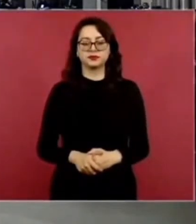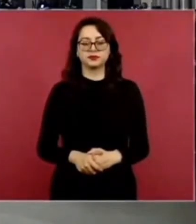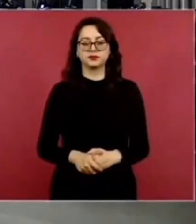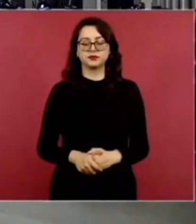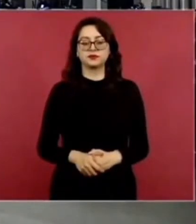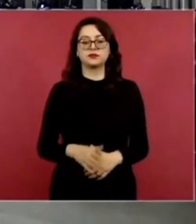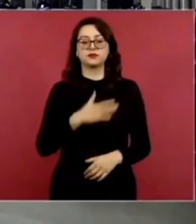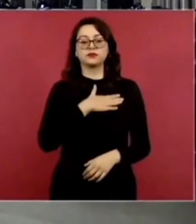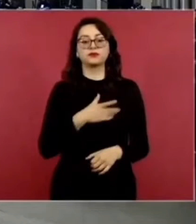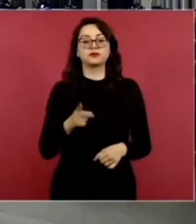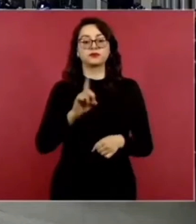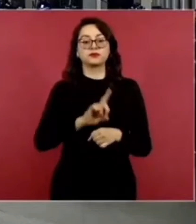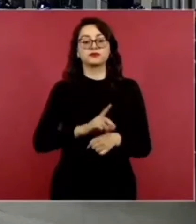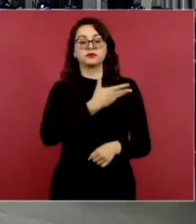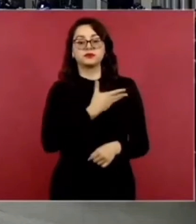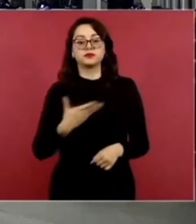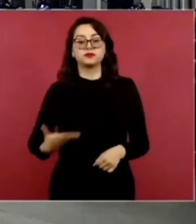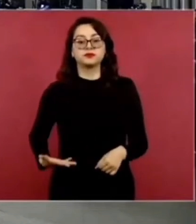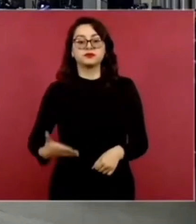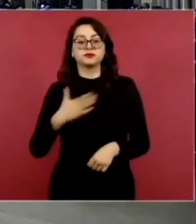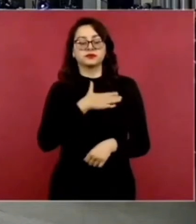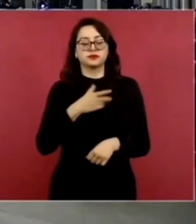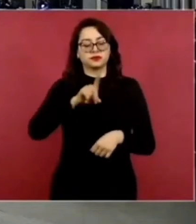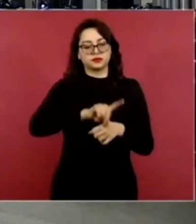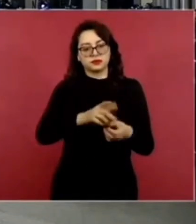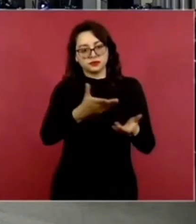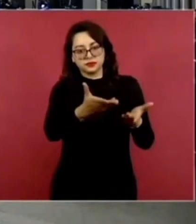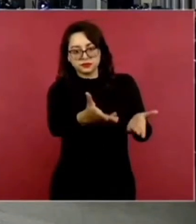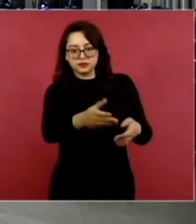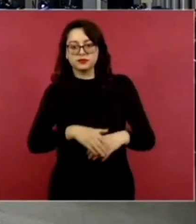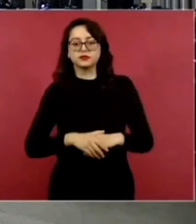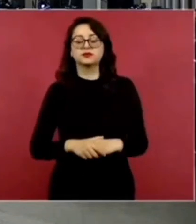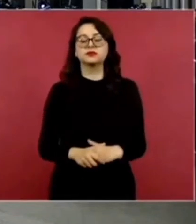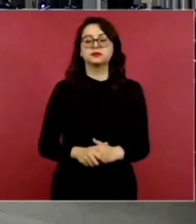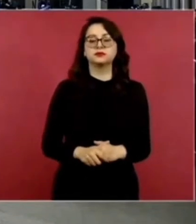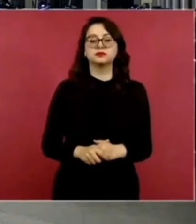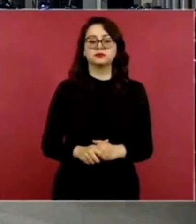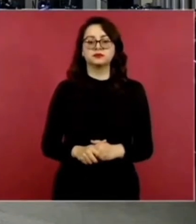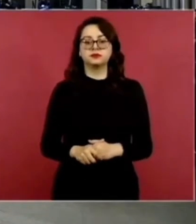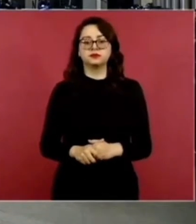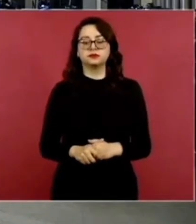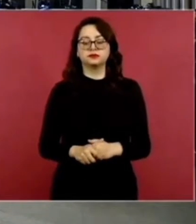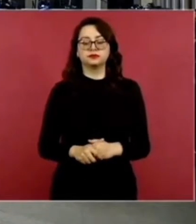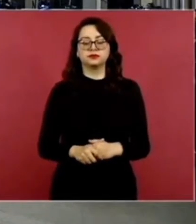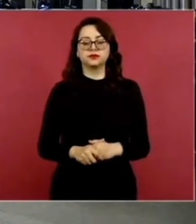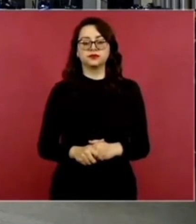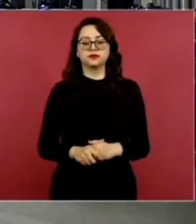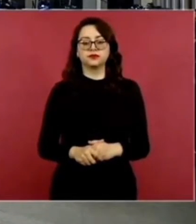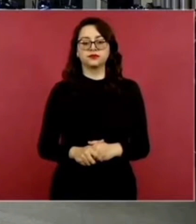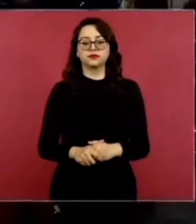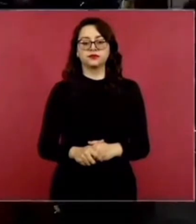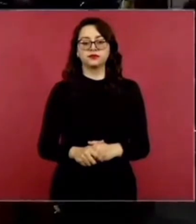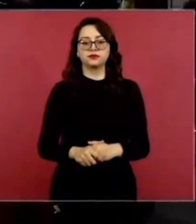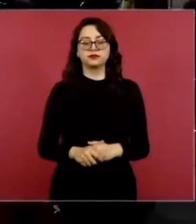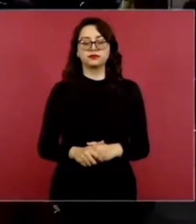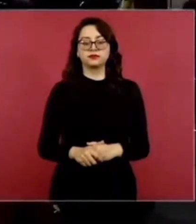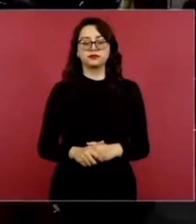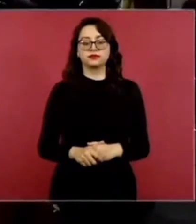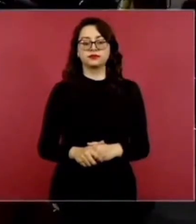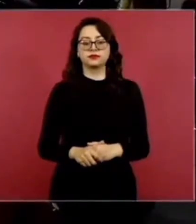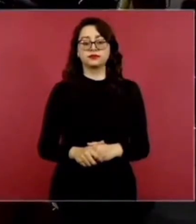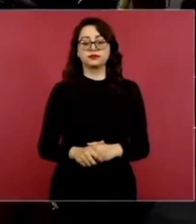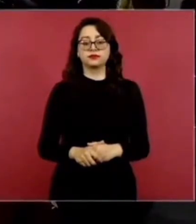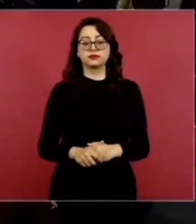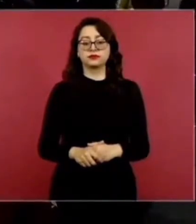Buenos días, presidente. Buenos días, funcionarios. Preguntarle sobre el tema de esta nota diplomática que envió para Estados Unidos sobre el tema